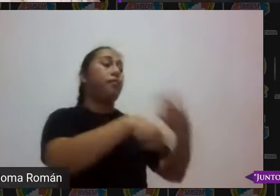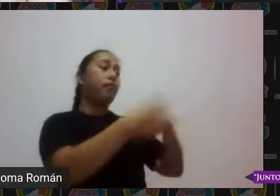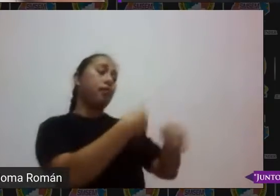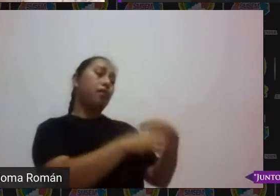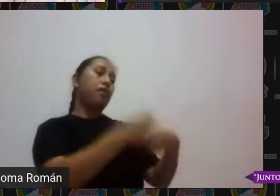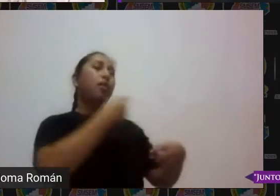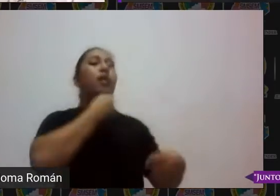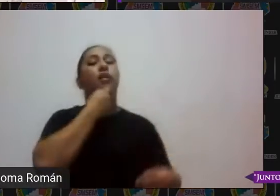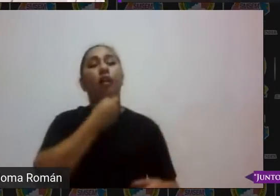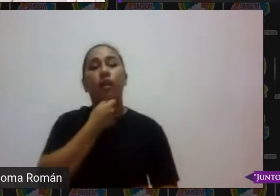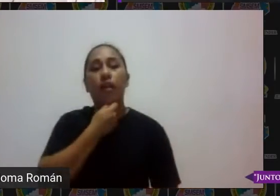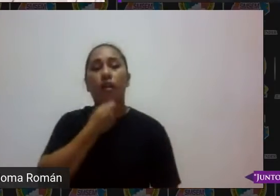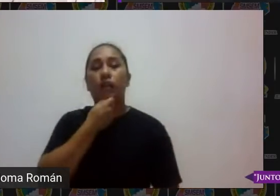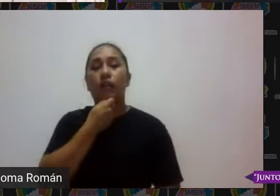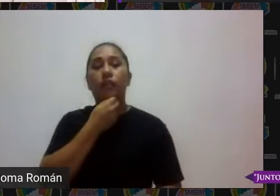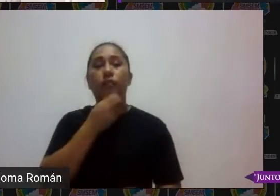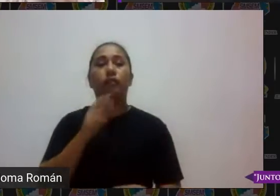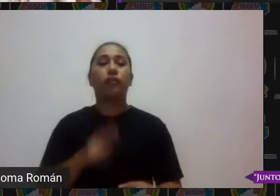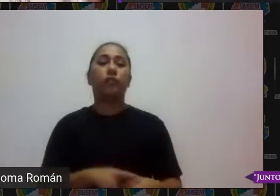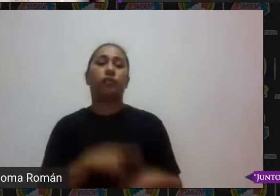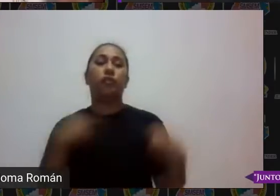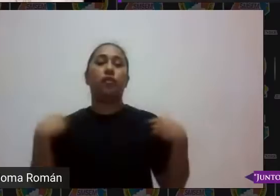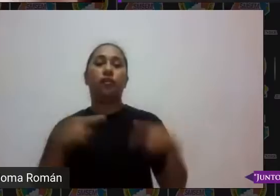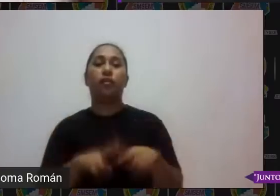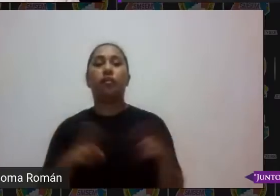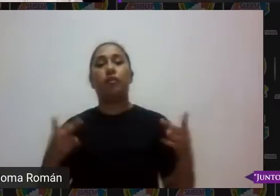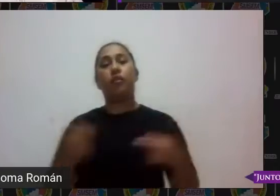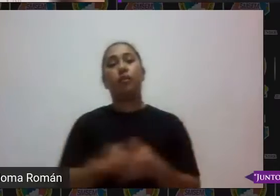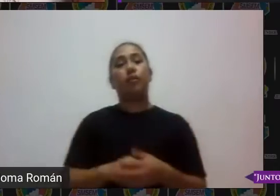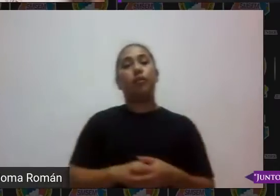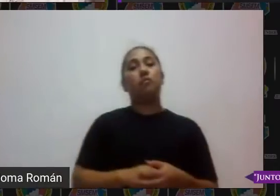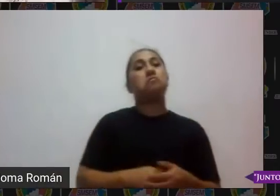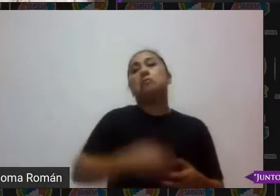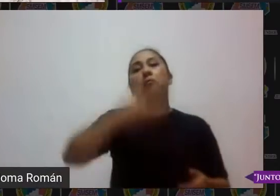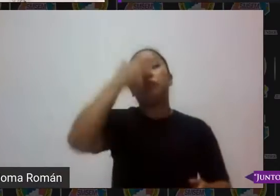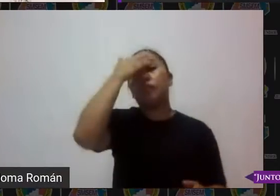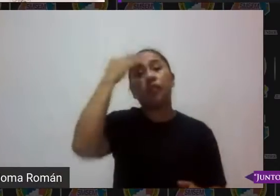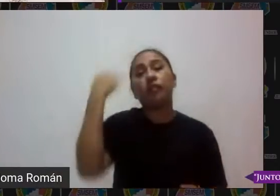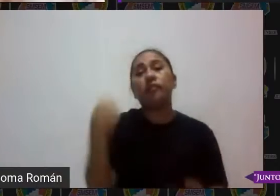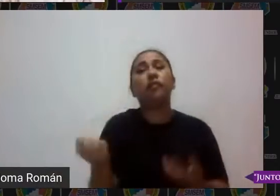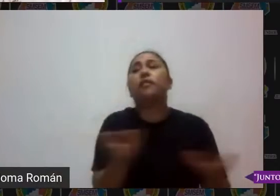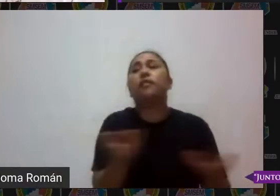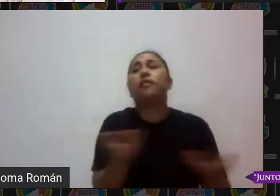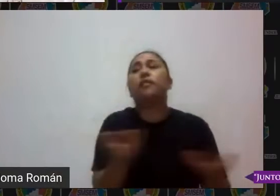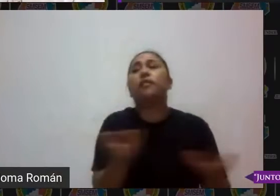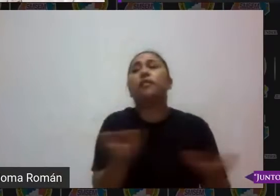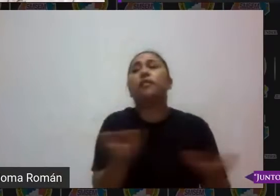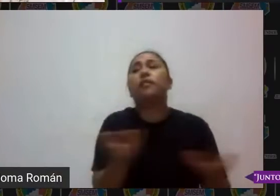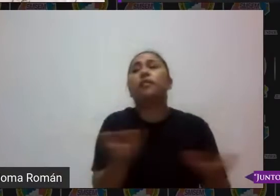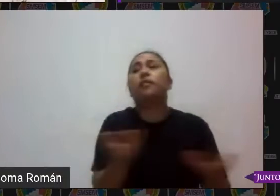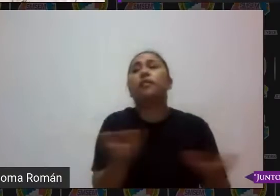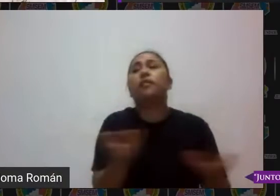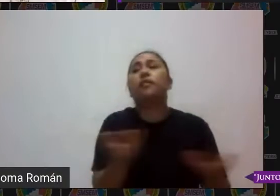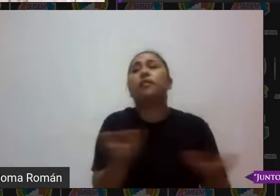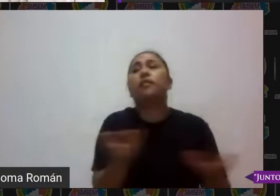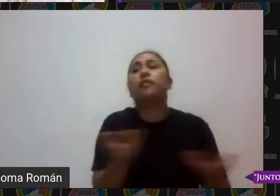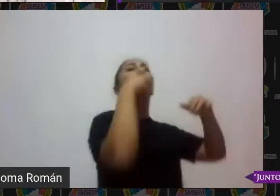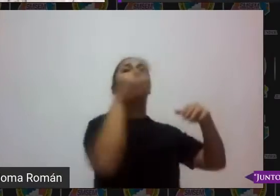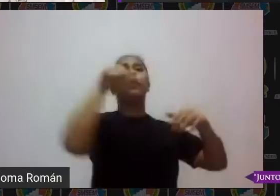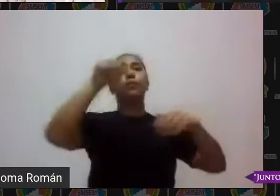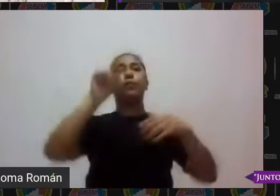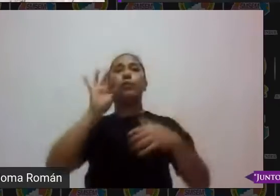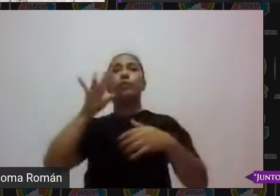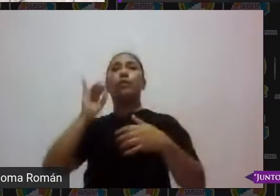porque son a los que mandan allí y pobrecitos porque no saben ni qué hacer con esos chiquillos de la punta de la sierra no señores las